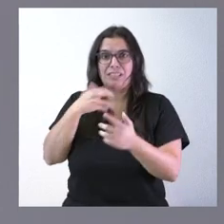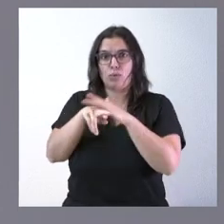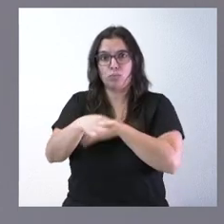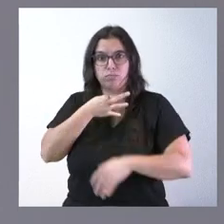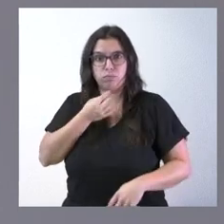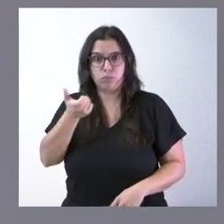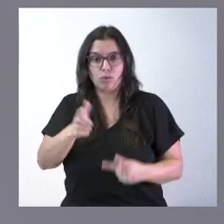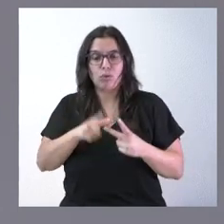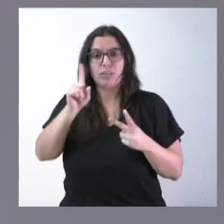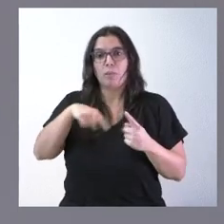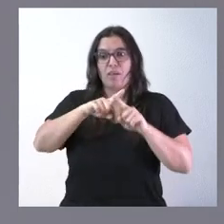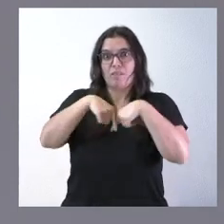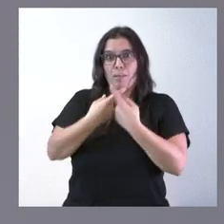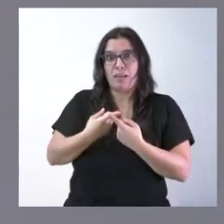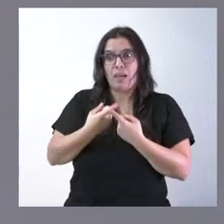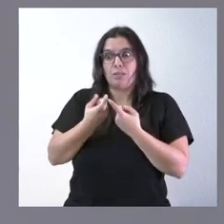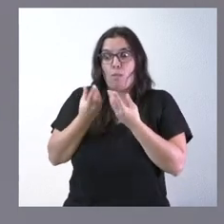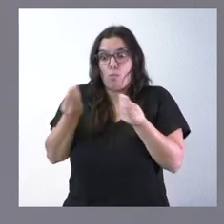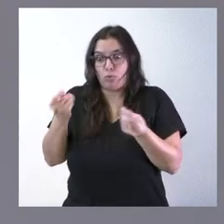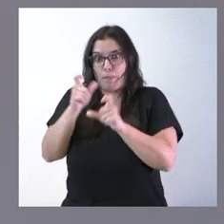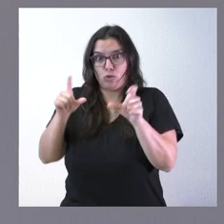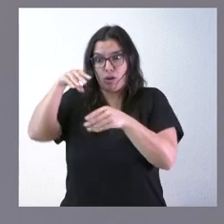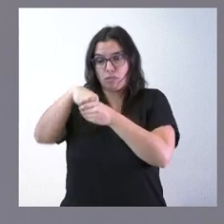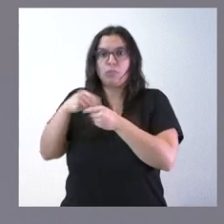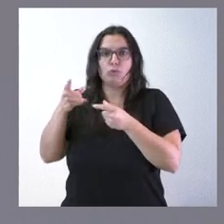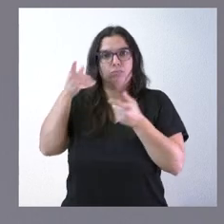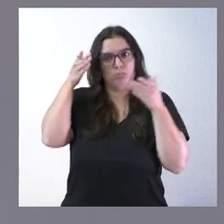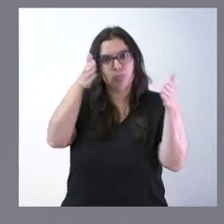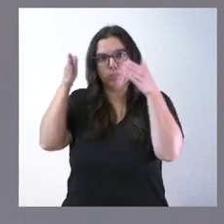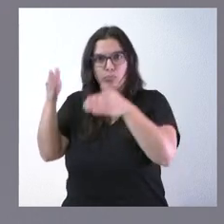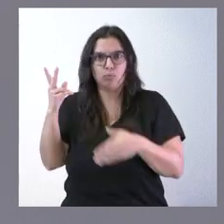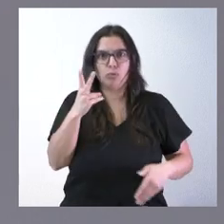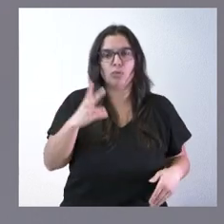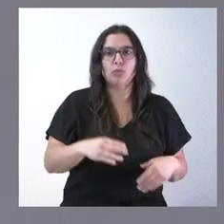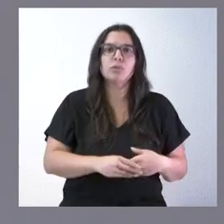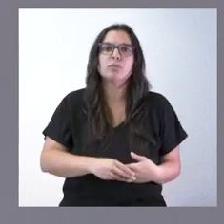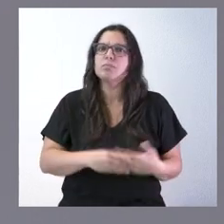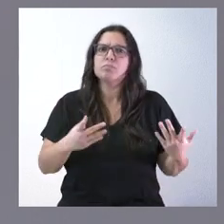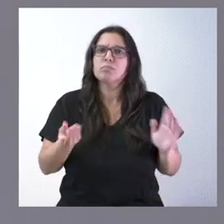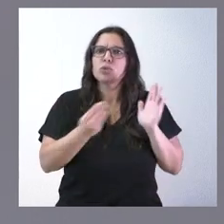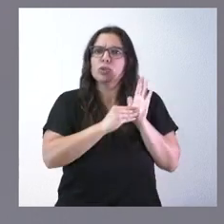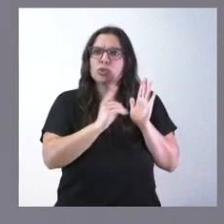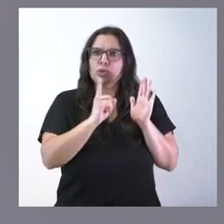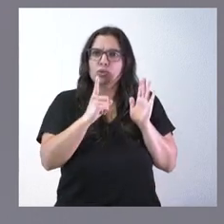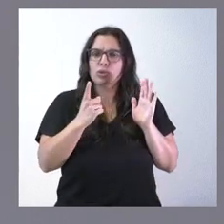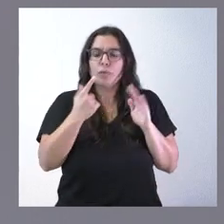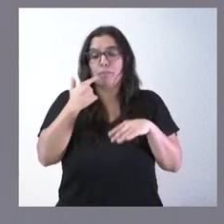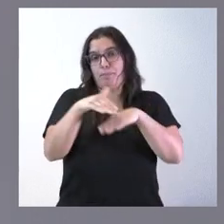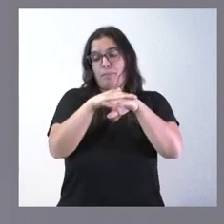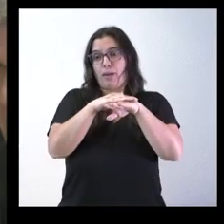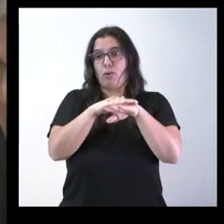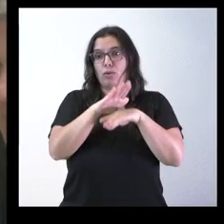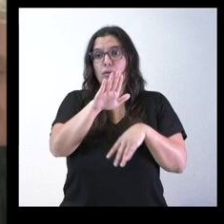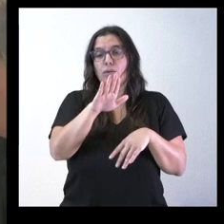pasando peor las familias con más miembros y a esos colectivos nos estamos dirigiendo especialmente ¿Y por qué no se incluyó en el perdón Monse